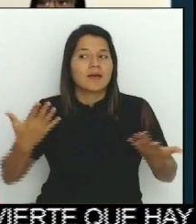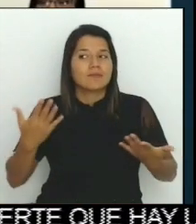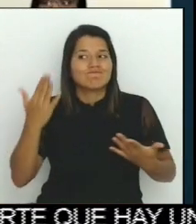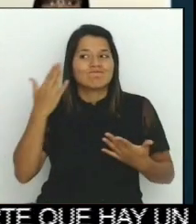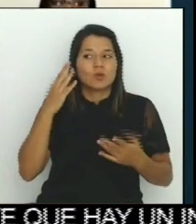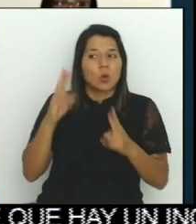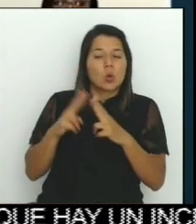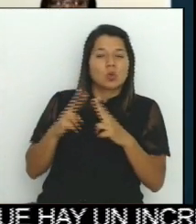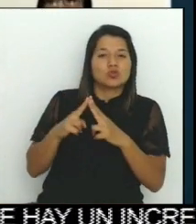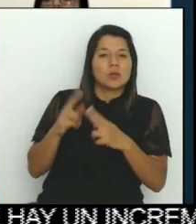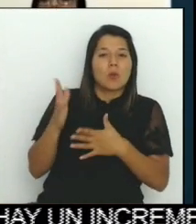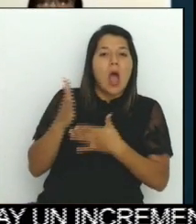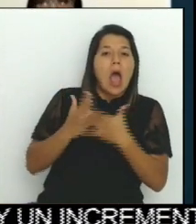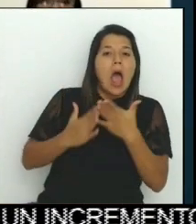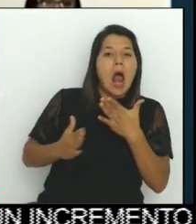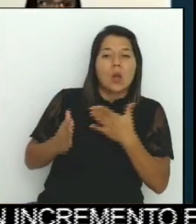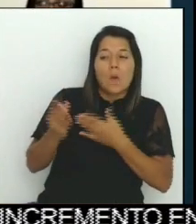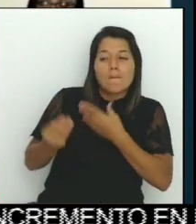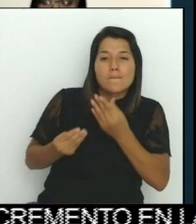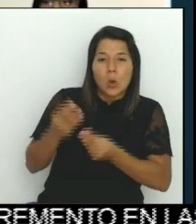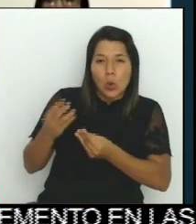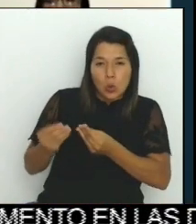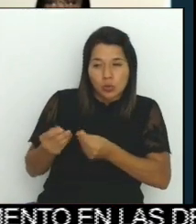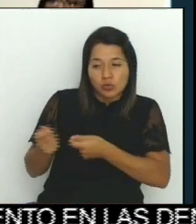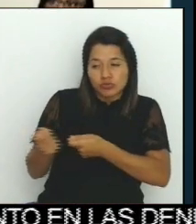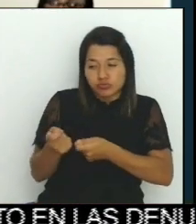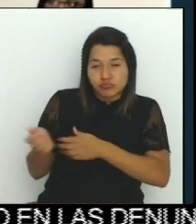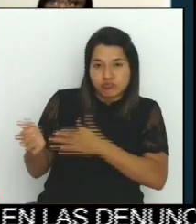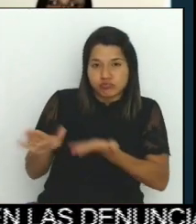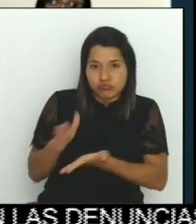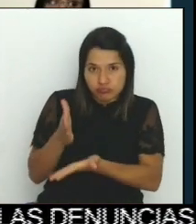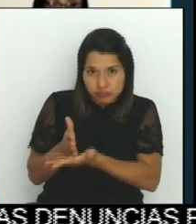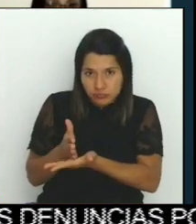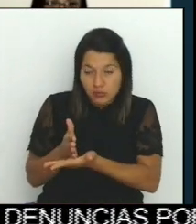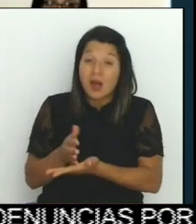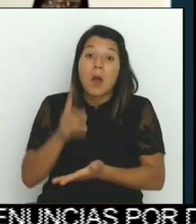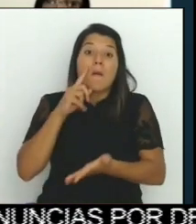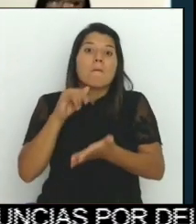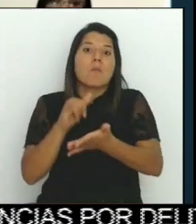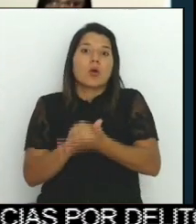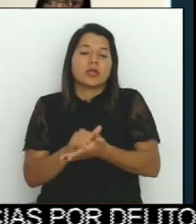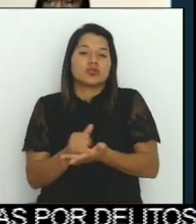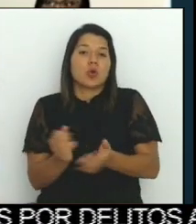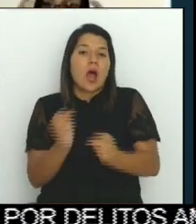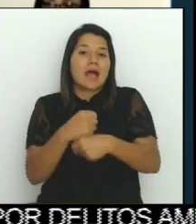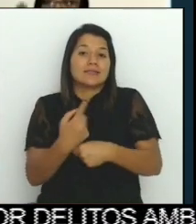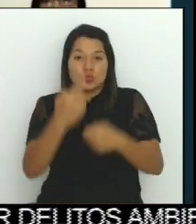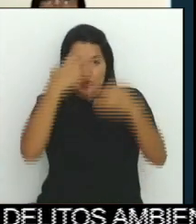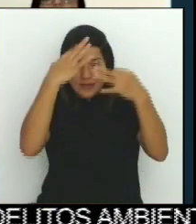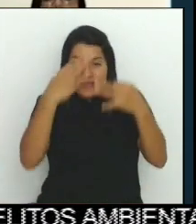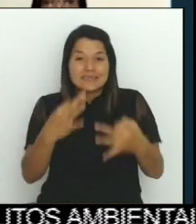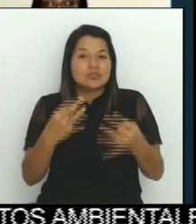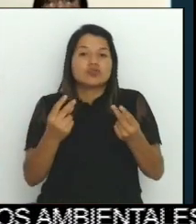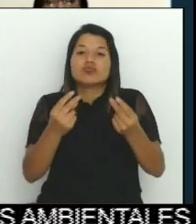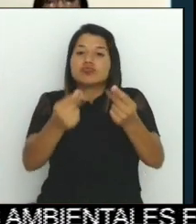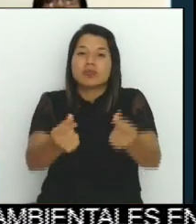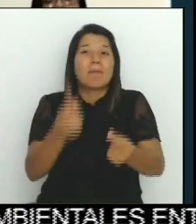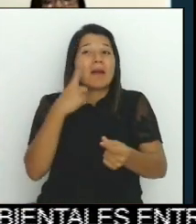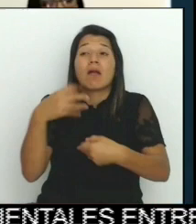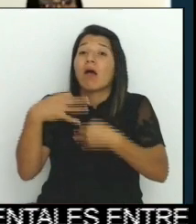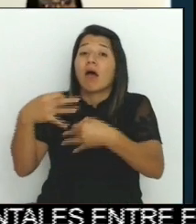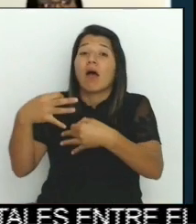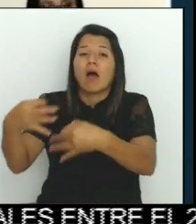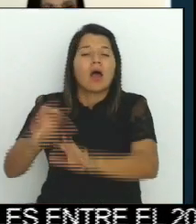impacto significativo. Entonces, por eso, hacemos esta resolución de emergencia, presidente, para no dilatar más el tema y buscar una solución manteniendo un